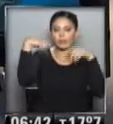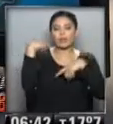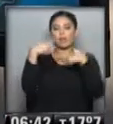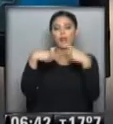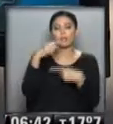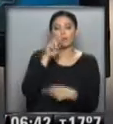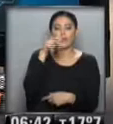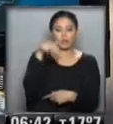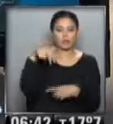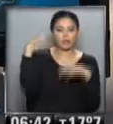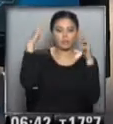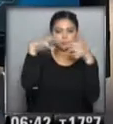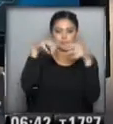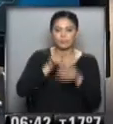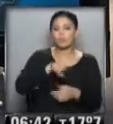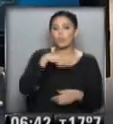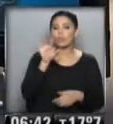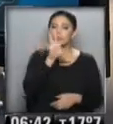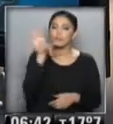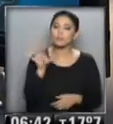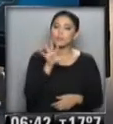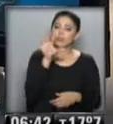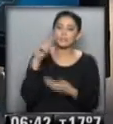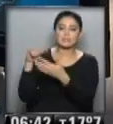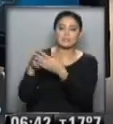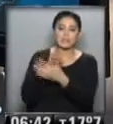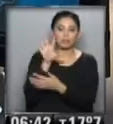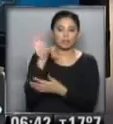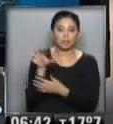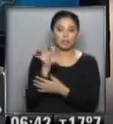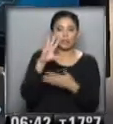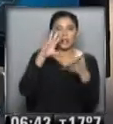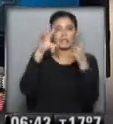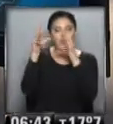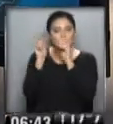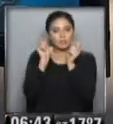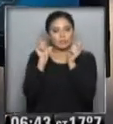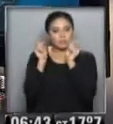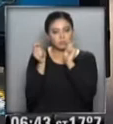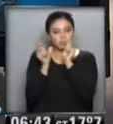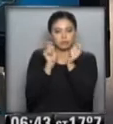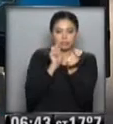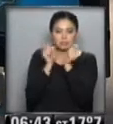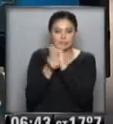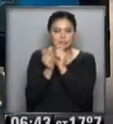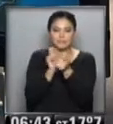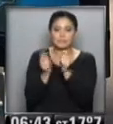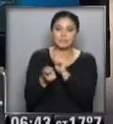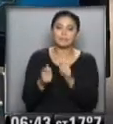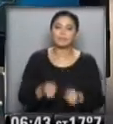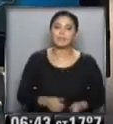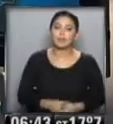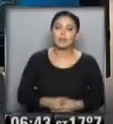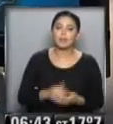Neuquén... ...nos fuimos a la zona central, mucha, mucha inestabilidad... ...queridos amigos, pero mucha realmente...